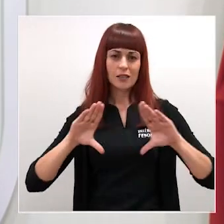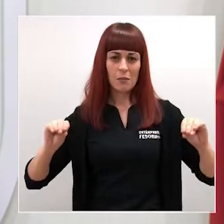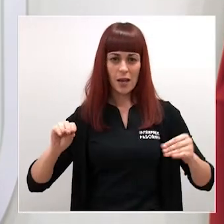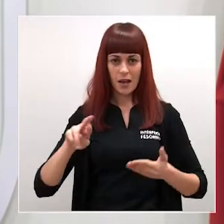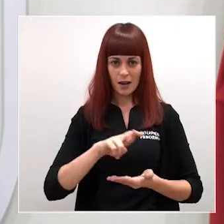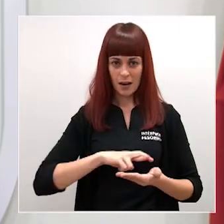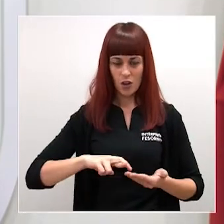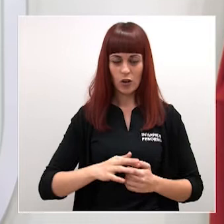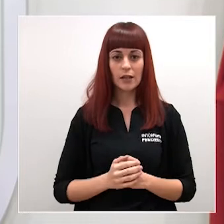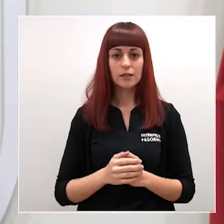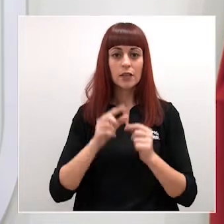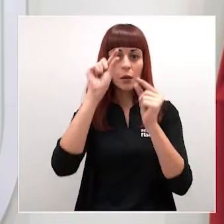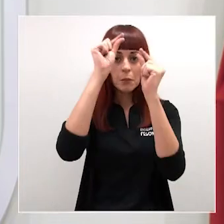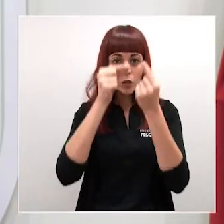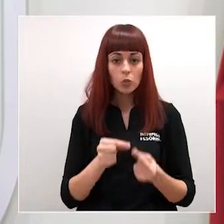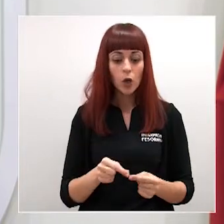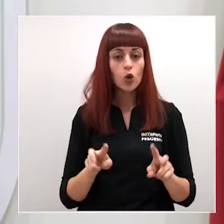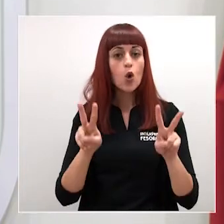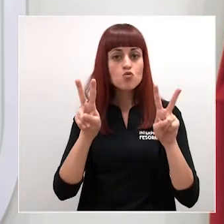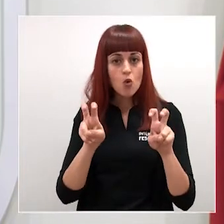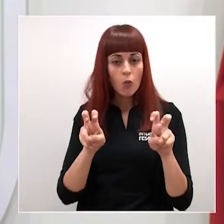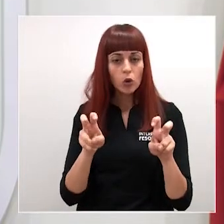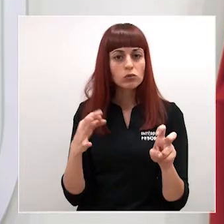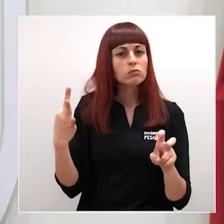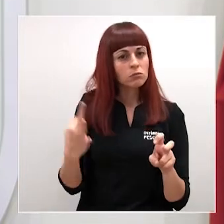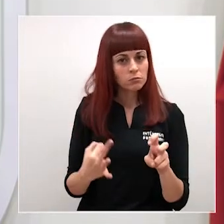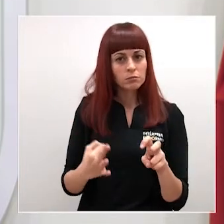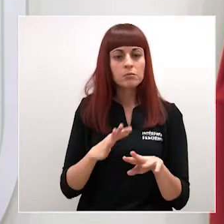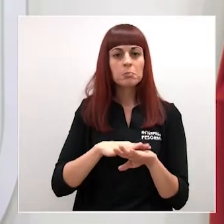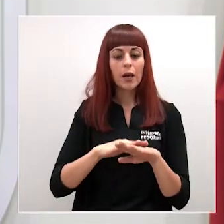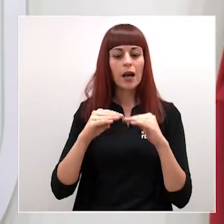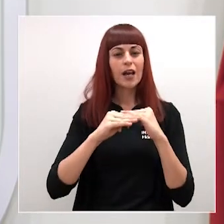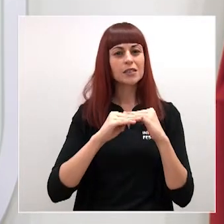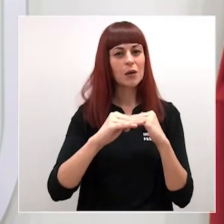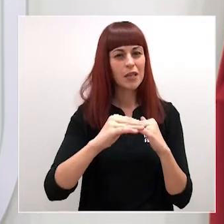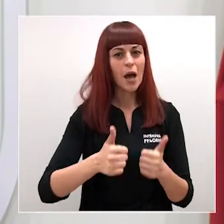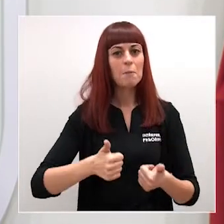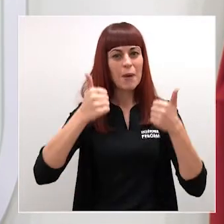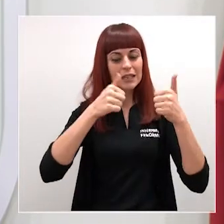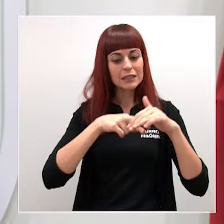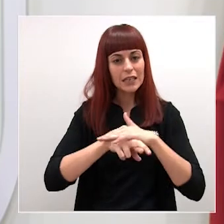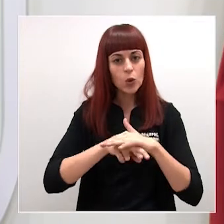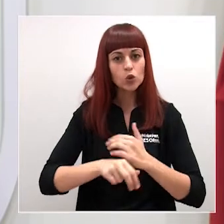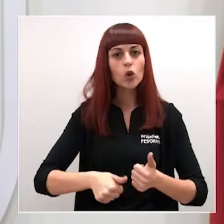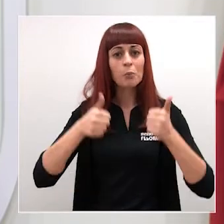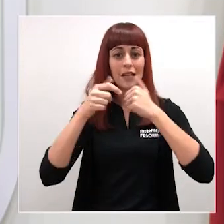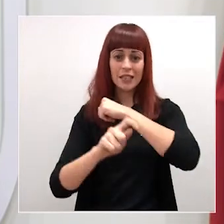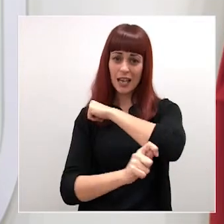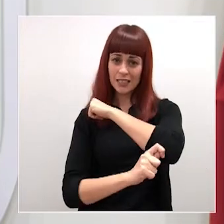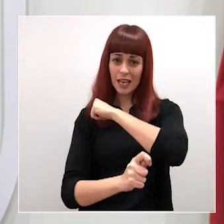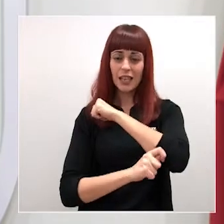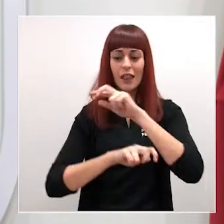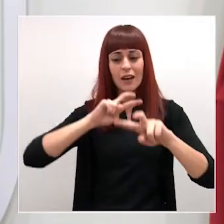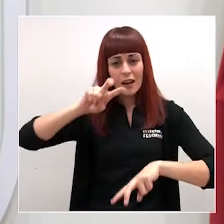Unos nuevos presupuestos imprescindibles para afrontar con más estabilidad y recursos la estrategia de reactivación